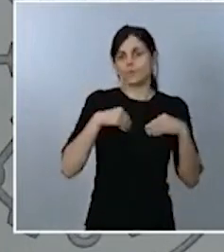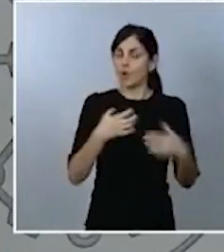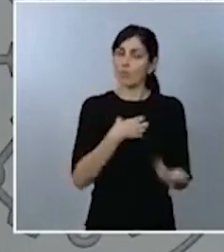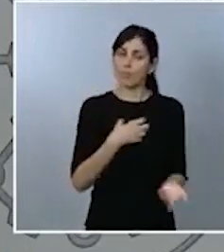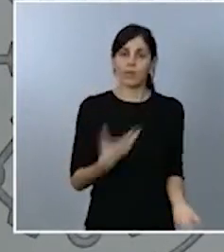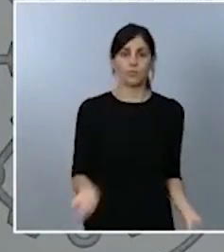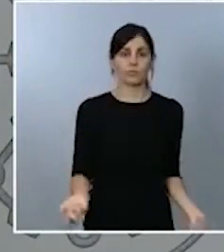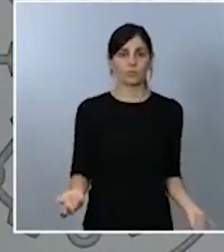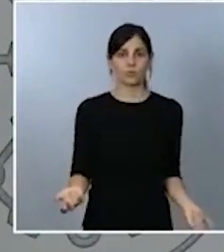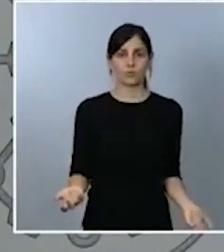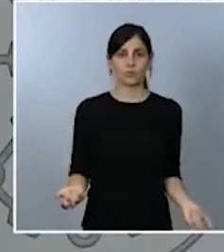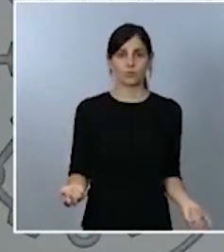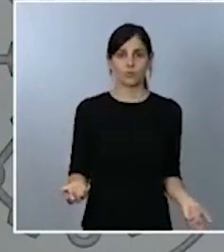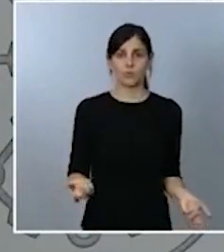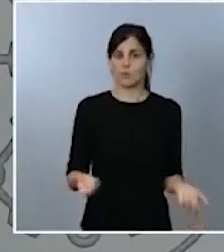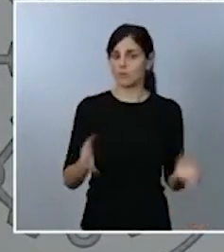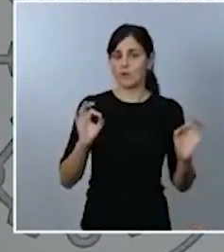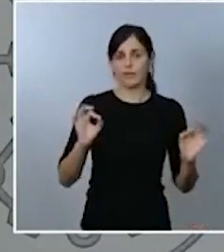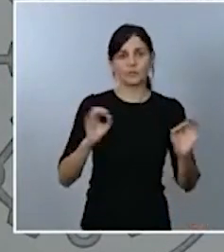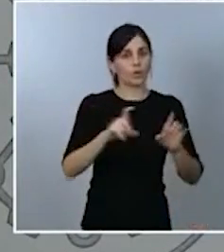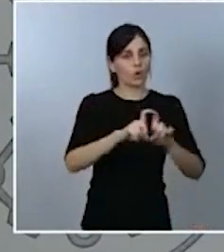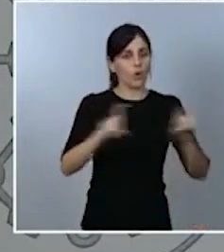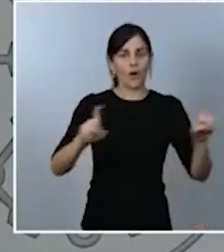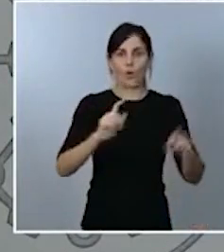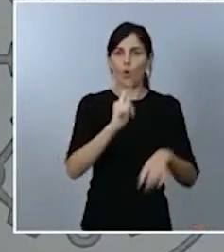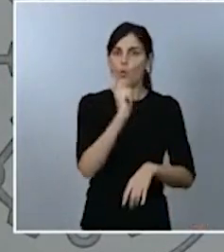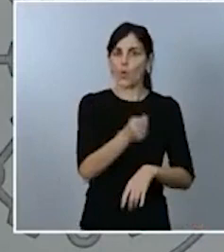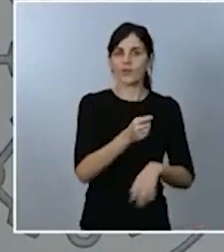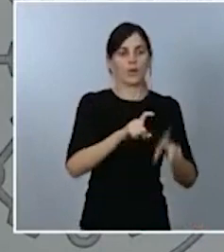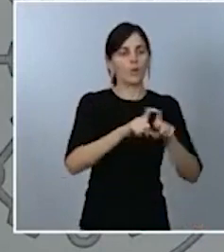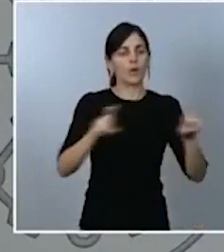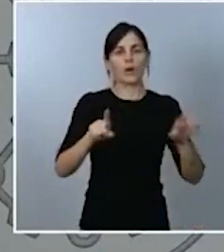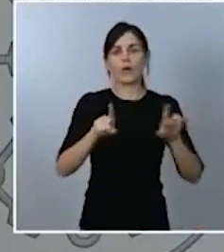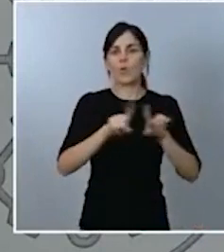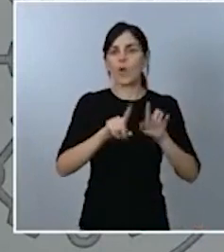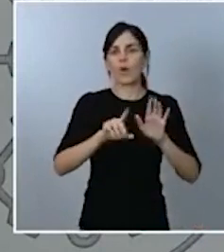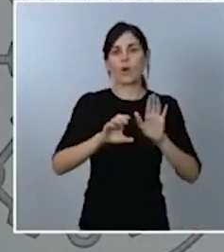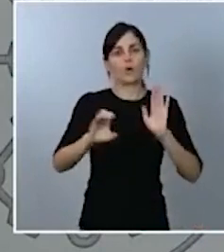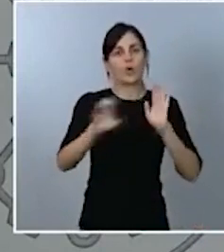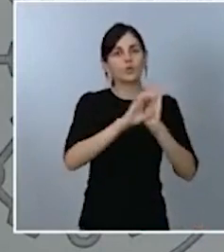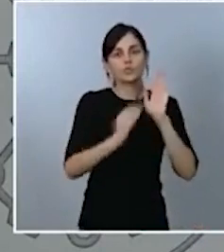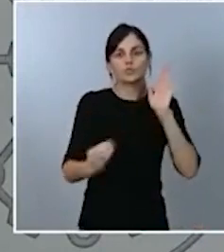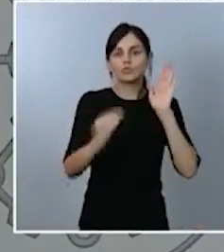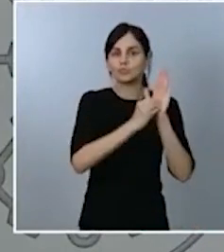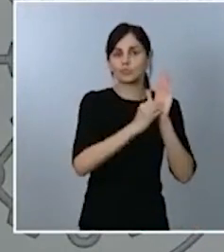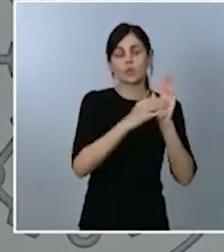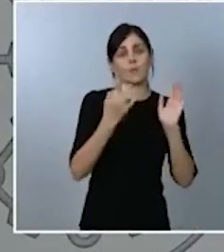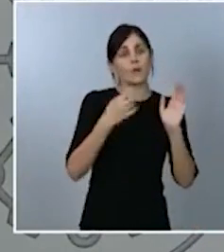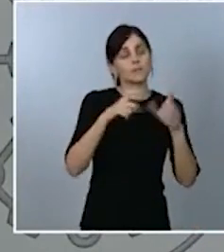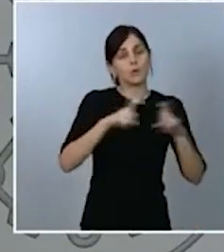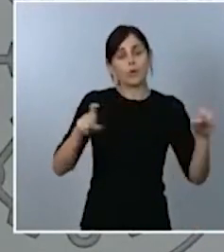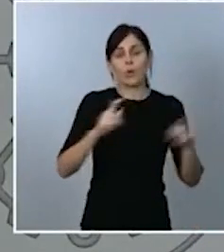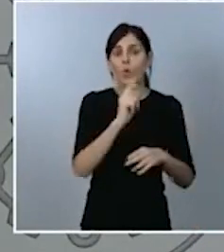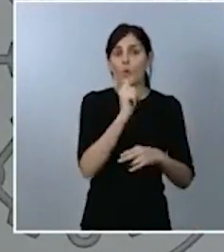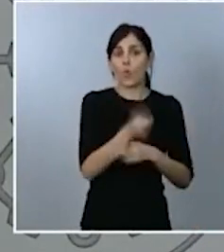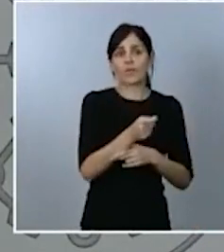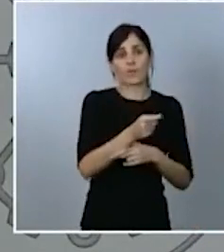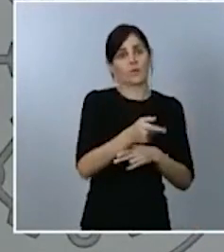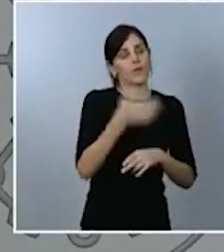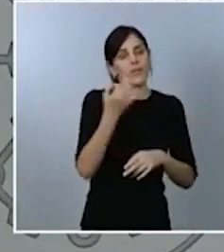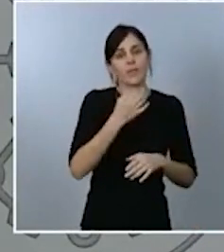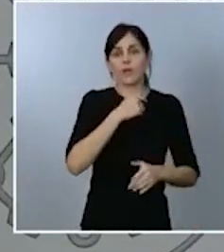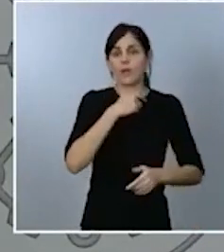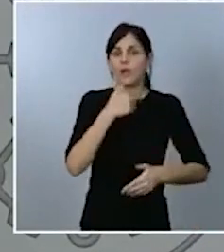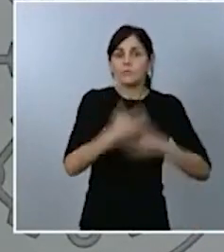un órgano constitucional que tiene que estar en pleno rendimiento para poder desarrollar su tarea democrática eso es lo que hace con la